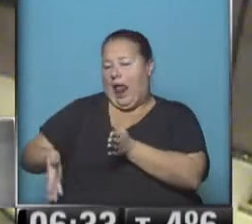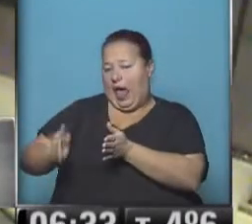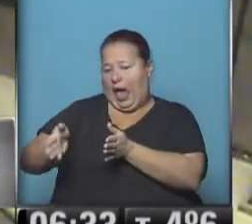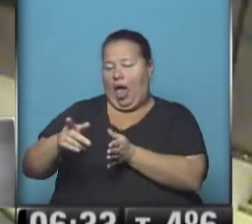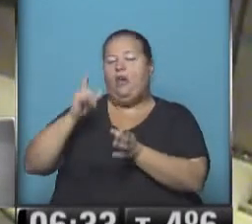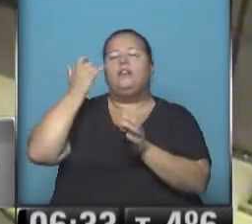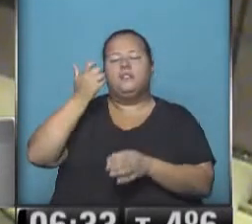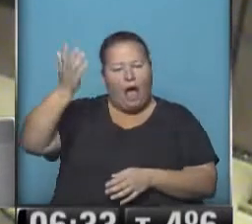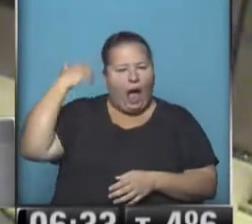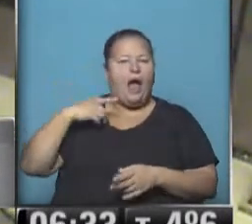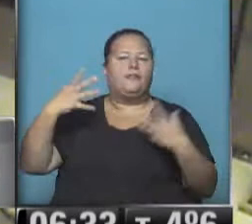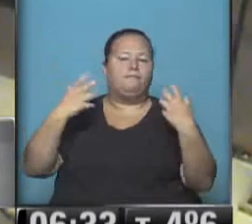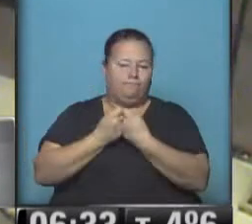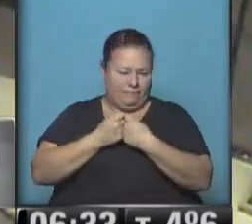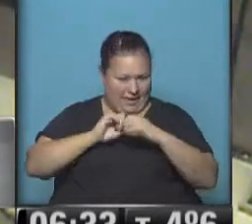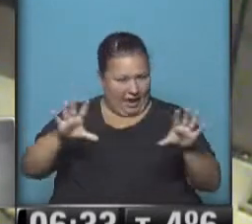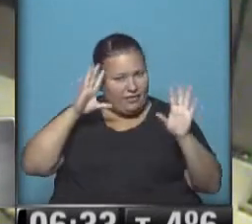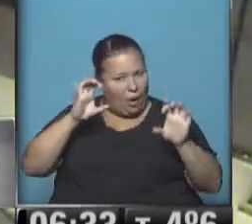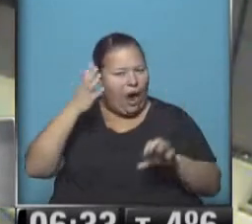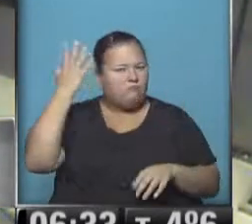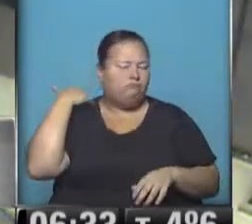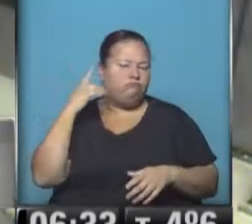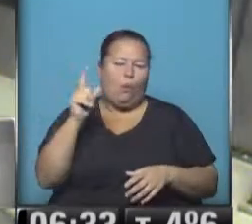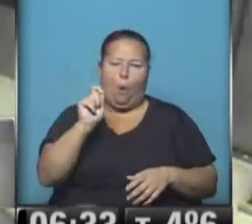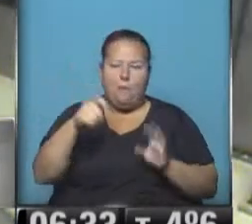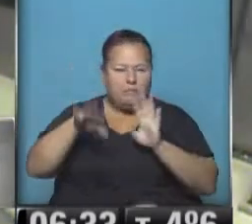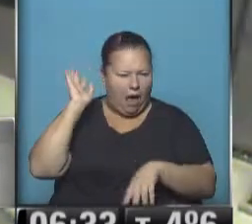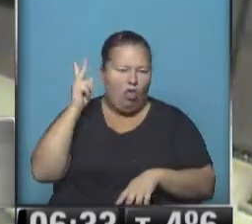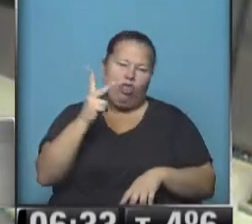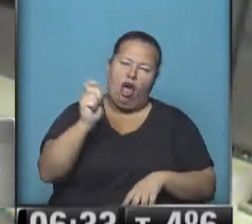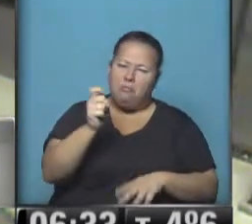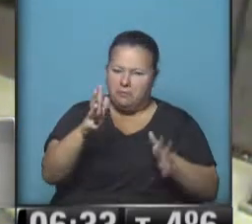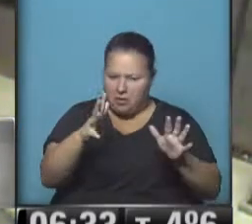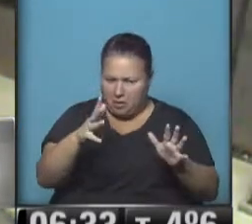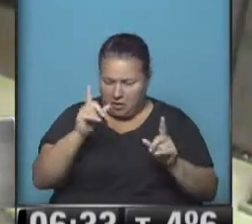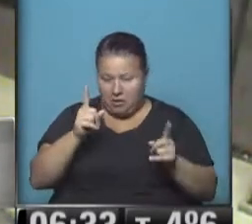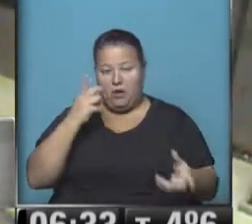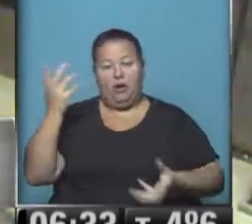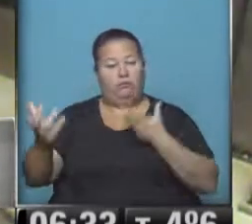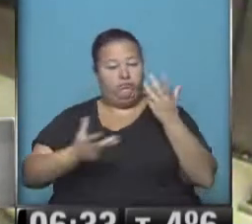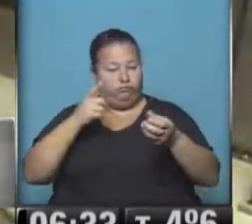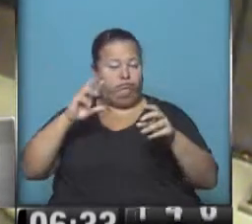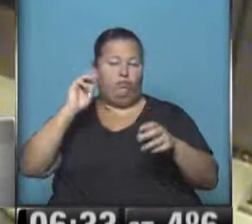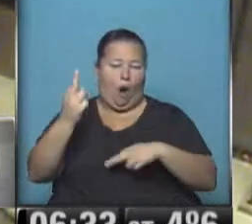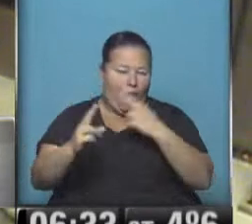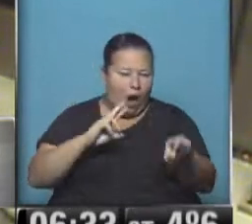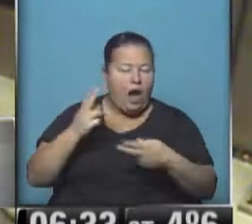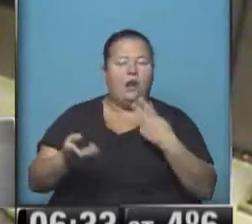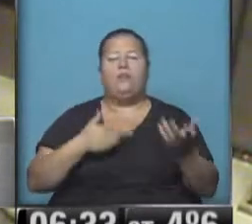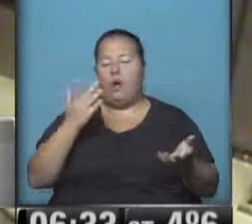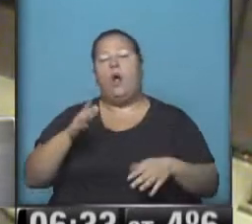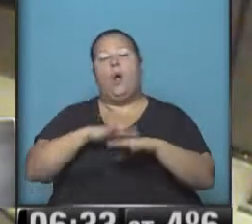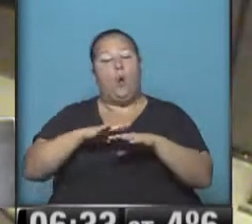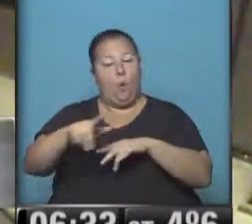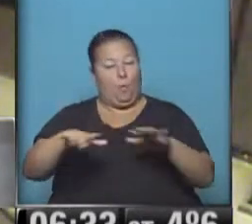tuvimos un siniestro vial muy grave. ¿Recuerdan? Hace poco, más de un mes, dos meses aproximadamente, donde hubo pérdida de vidas. Bueno, a